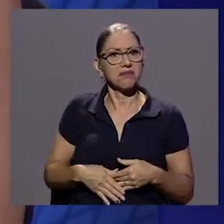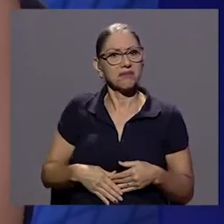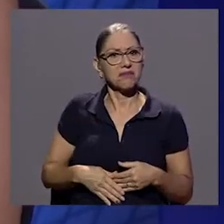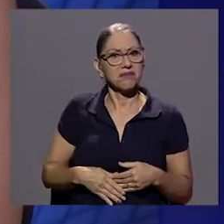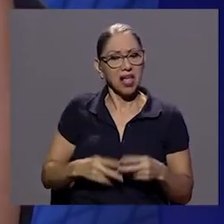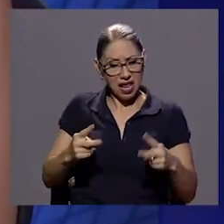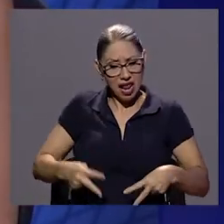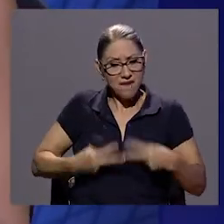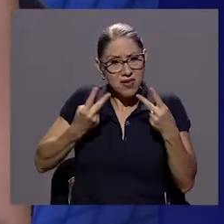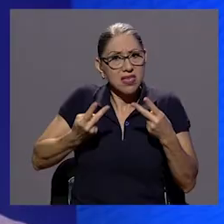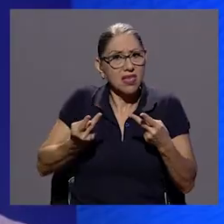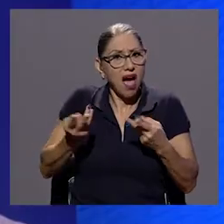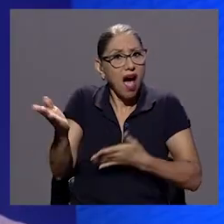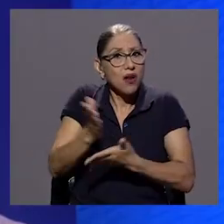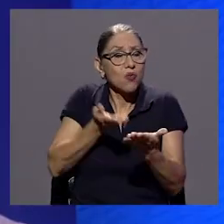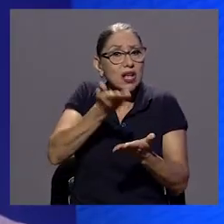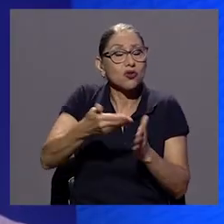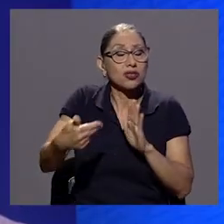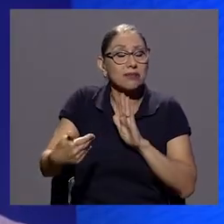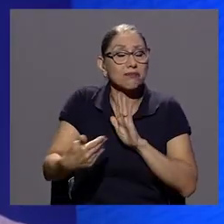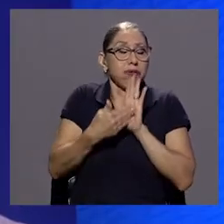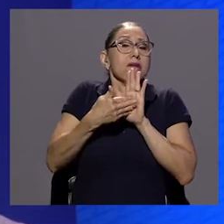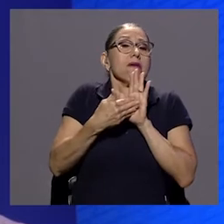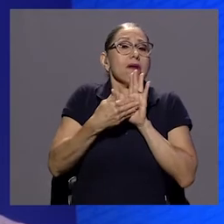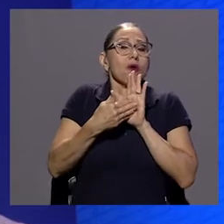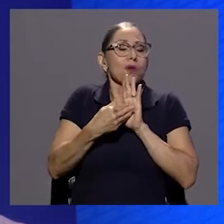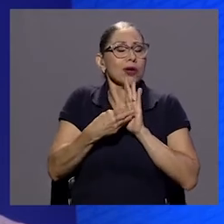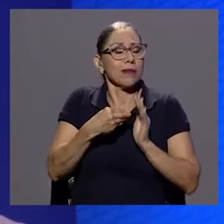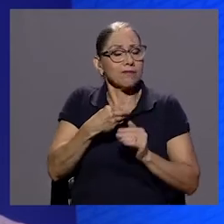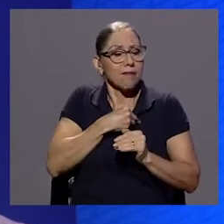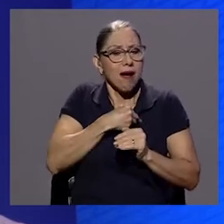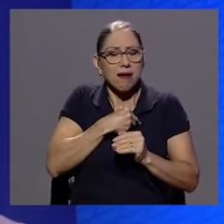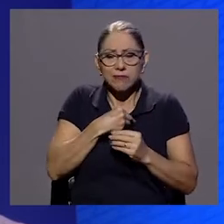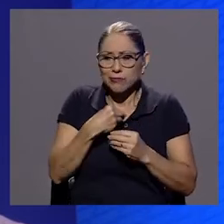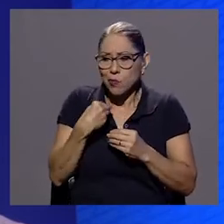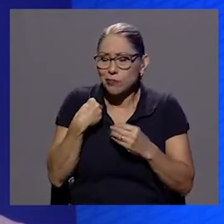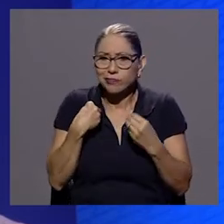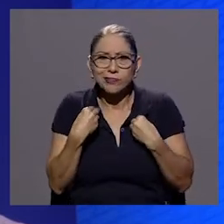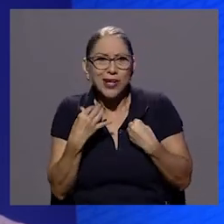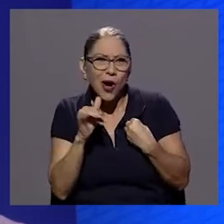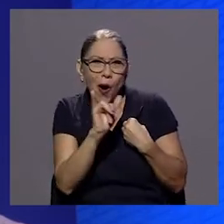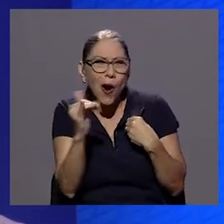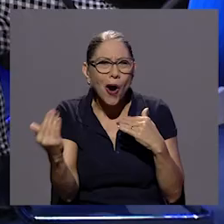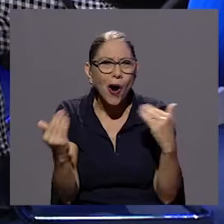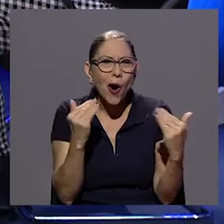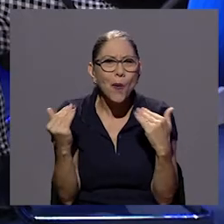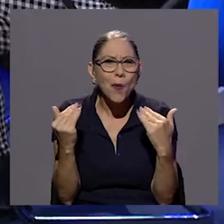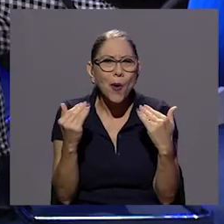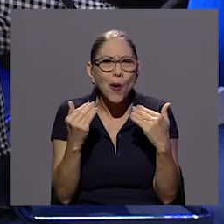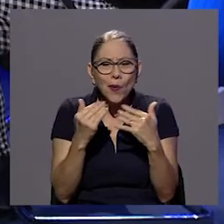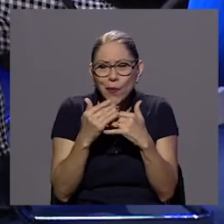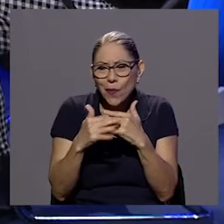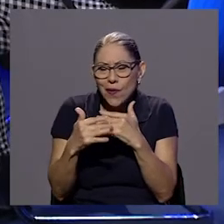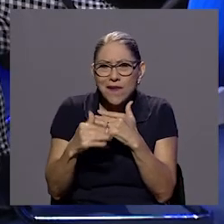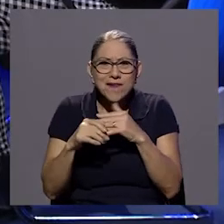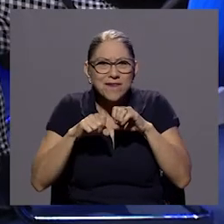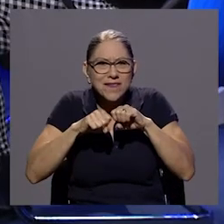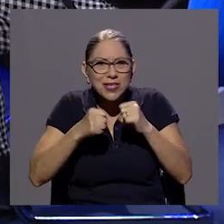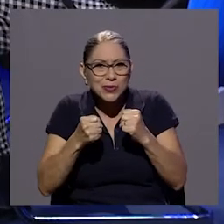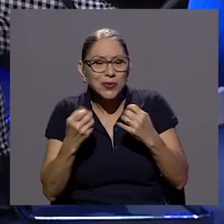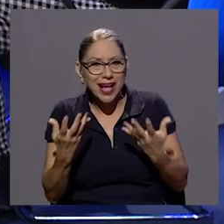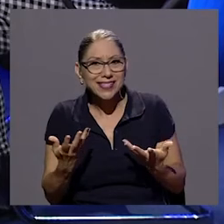marcan nuestras vidas ¿verdad? que van dejando como esos rastros o esas fisuras por decirlo así y yo dije que